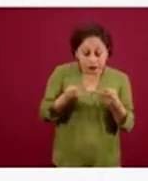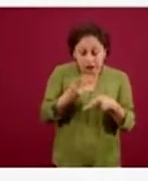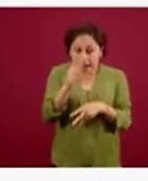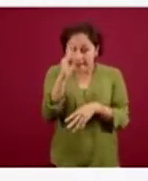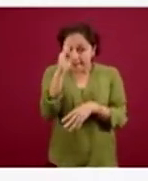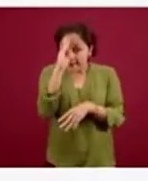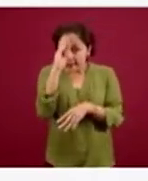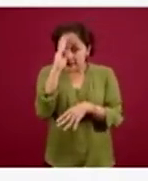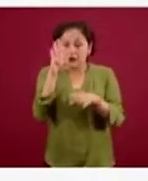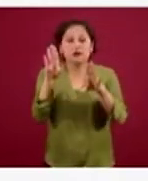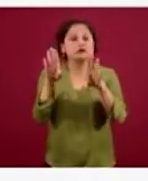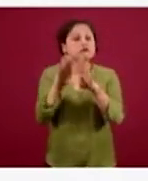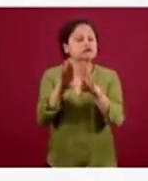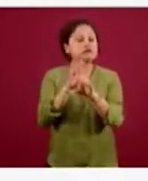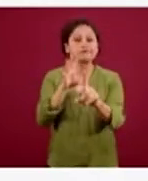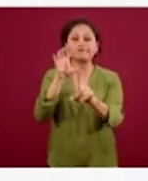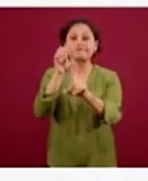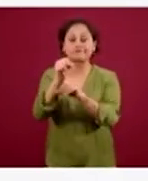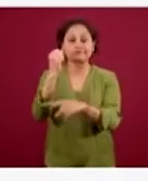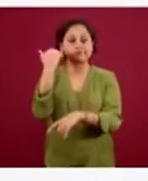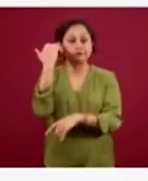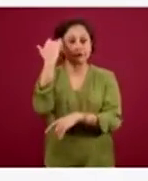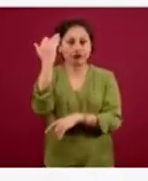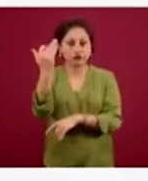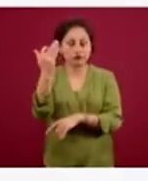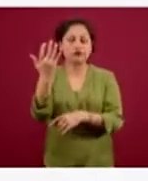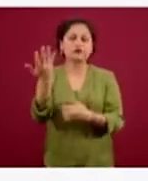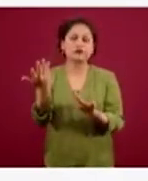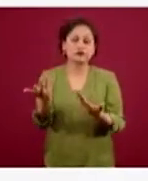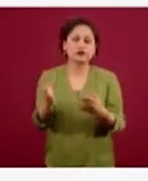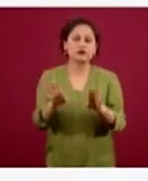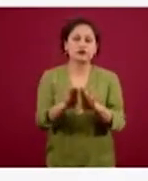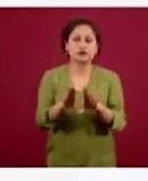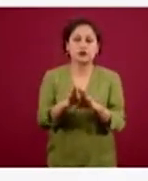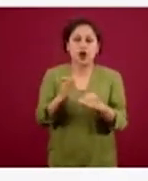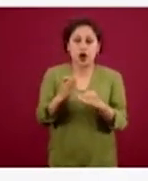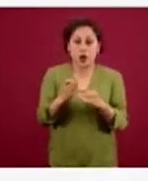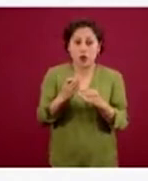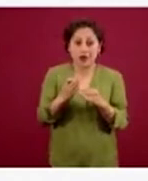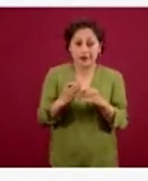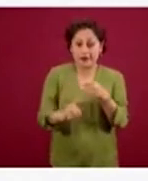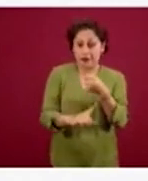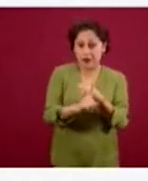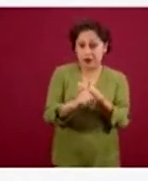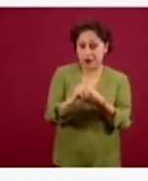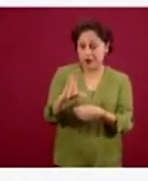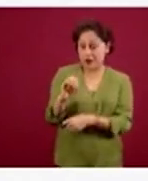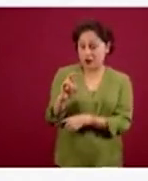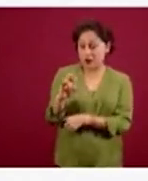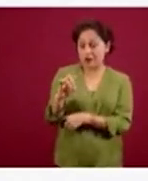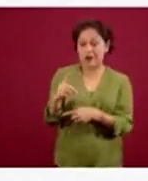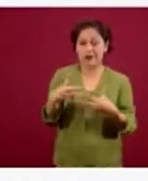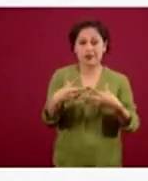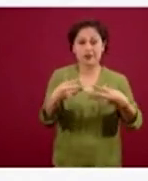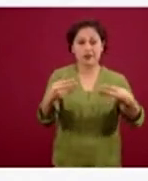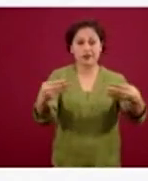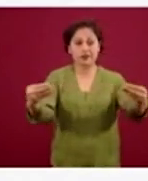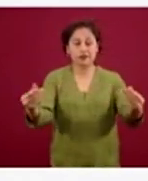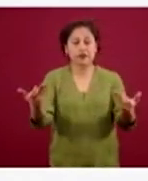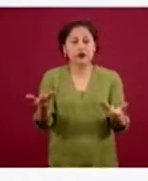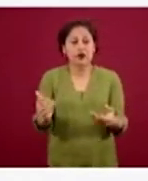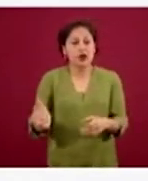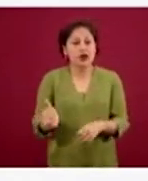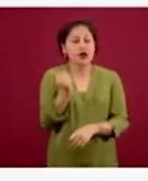estos retos para generar un abastecimiento de sangre segura durante la pandemia COVID. Primer reto,